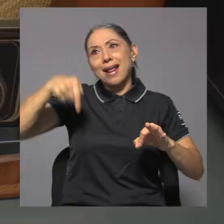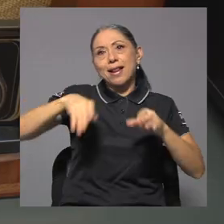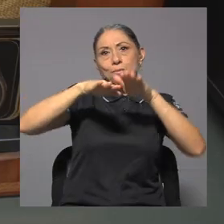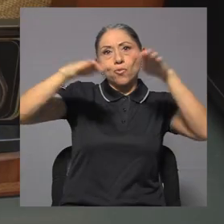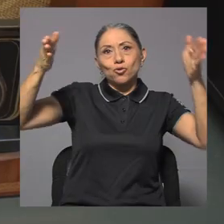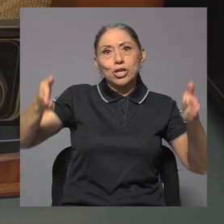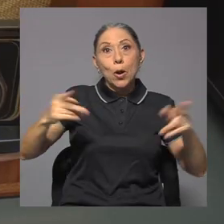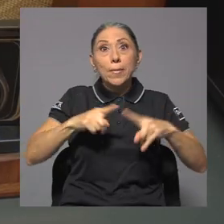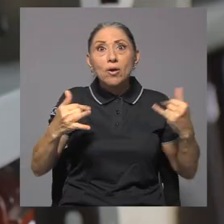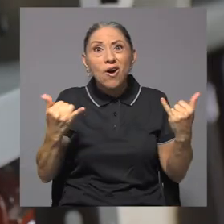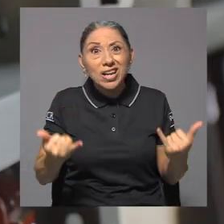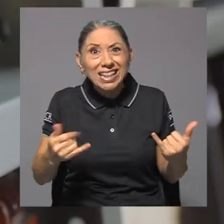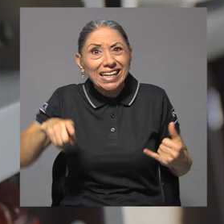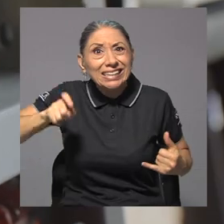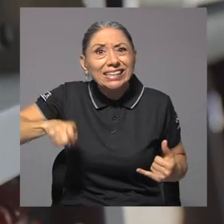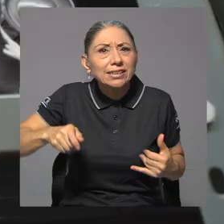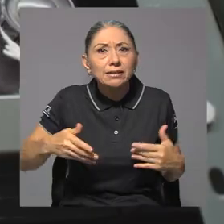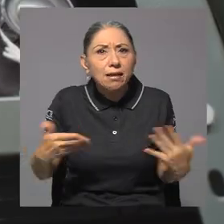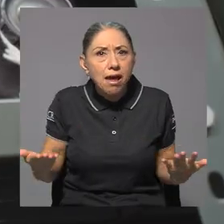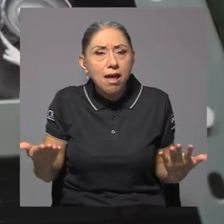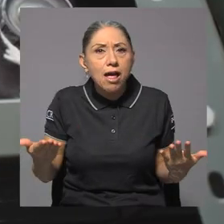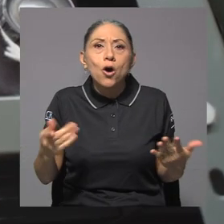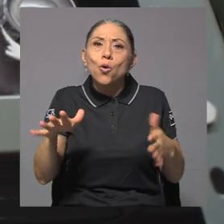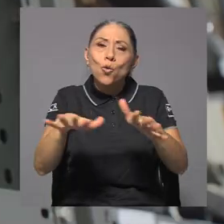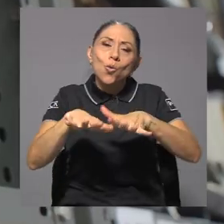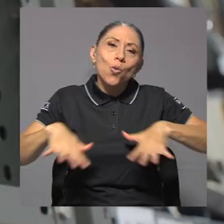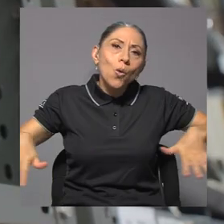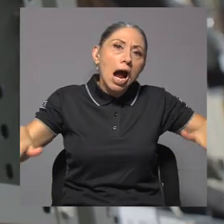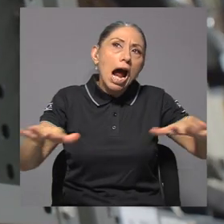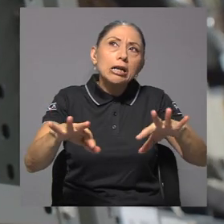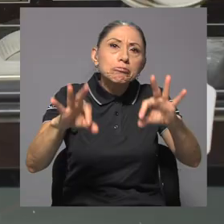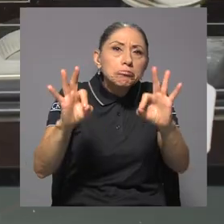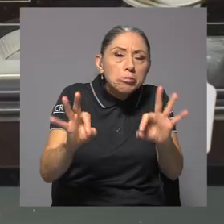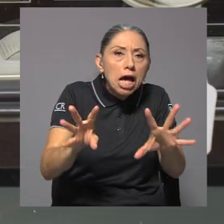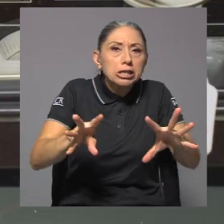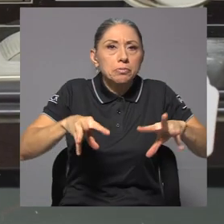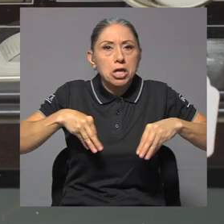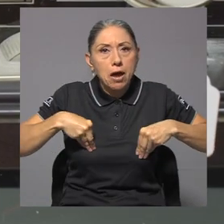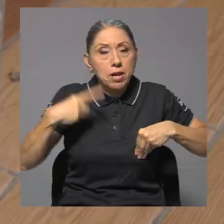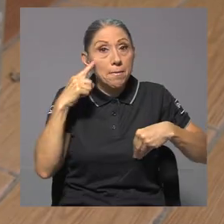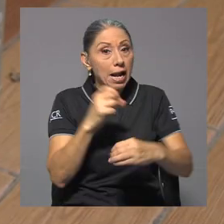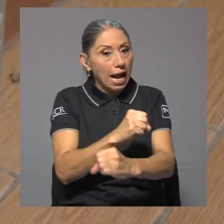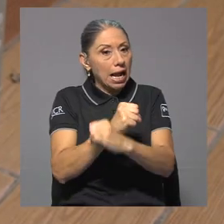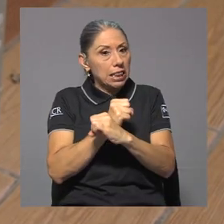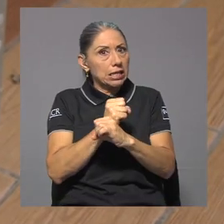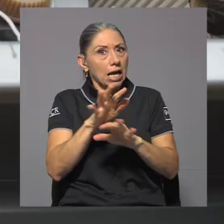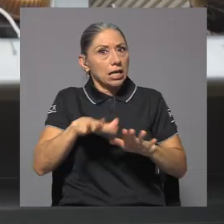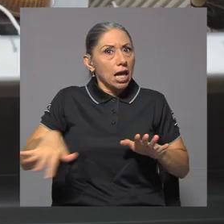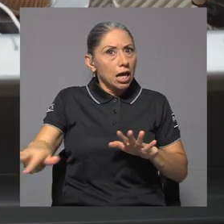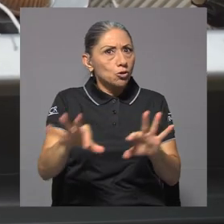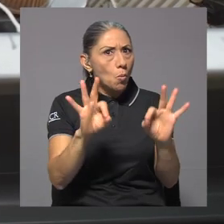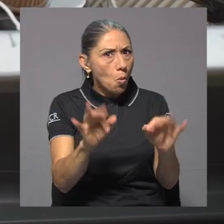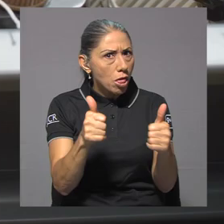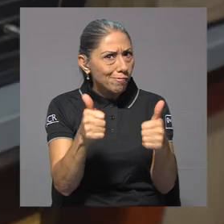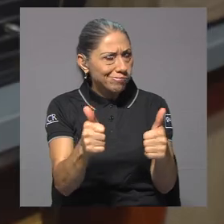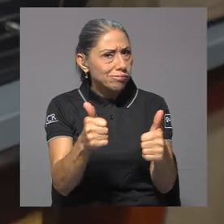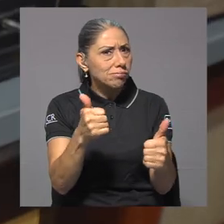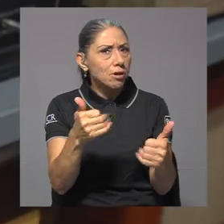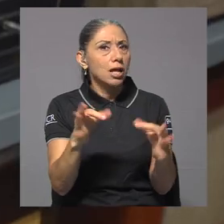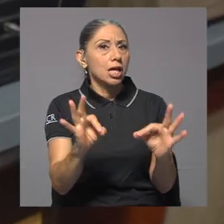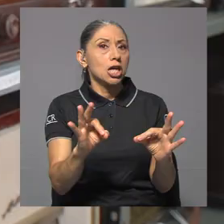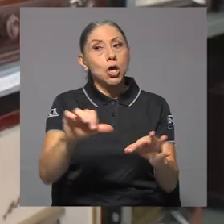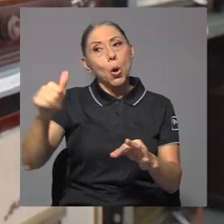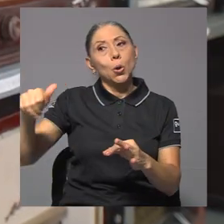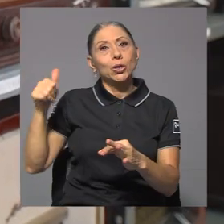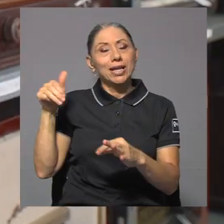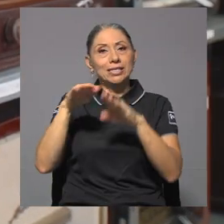momentos, de manera urgente, es un espacio digno y aceptable para garantizar el bienestar de esta colección y de otros